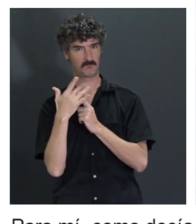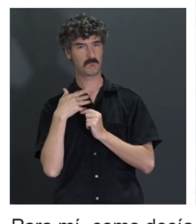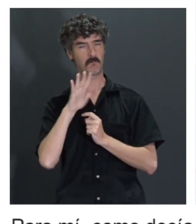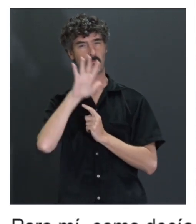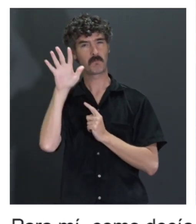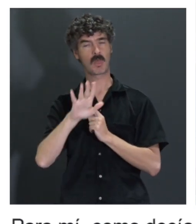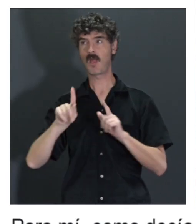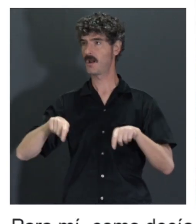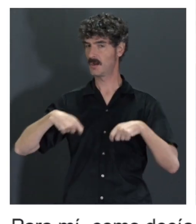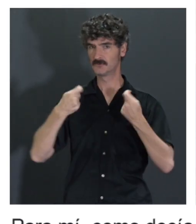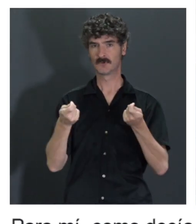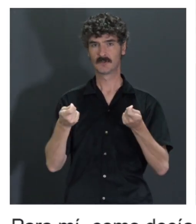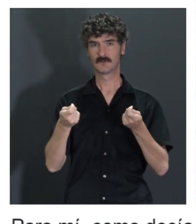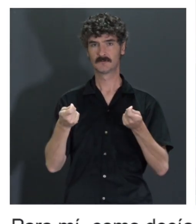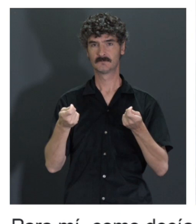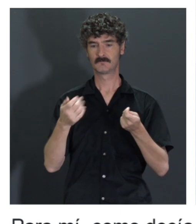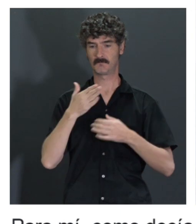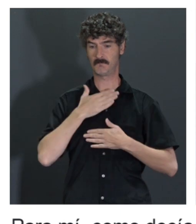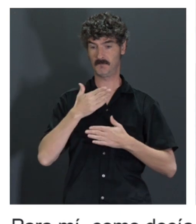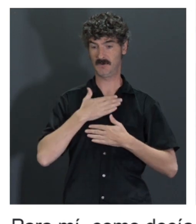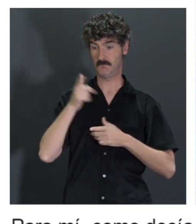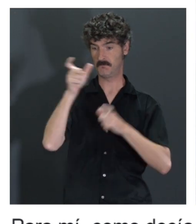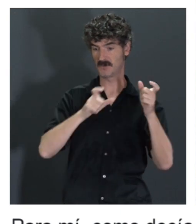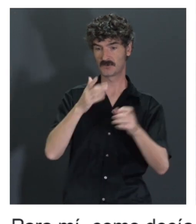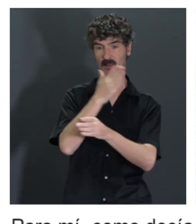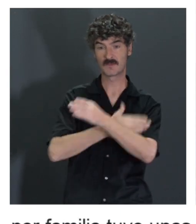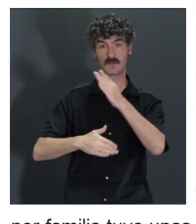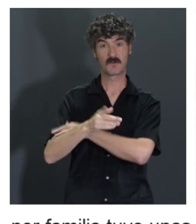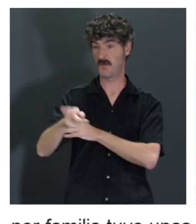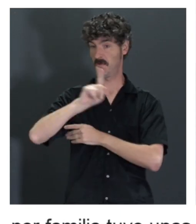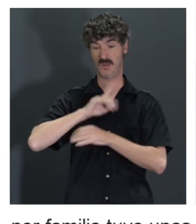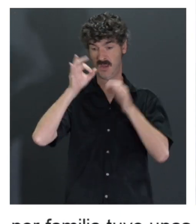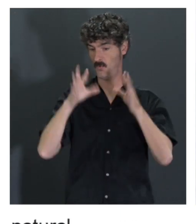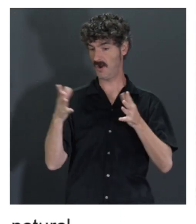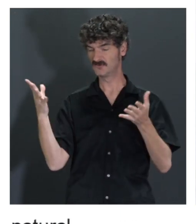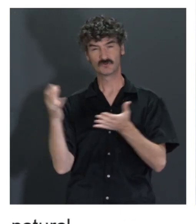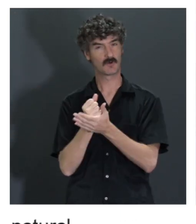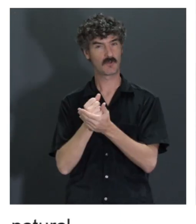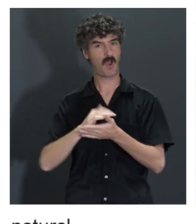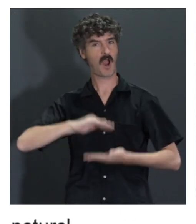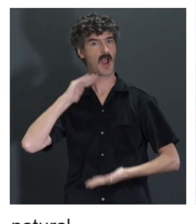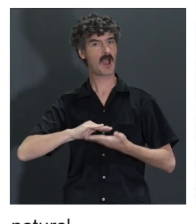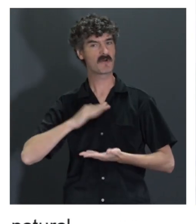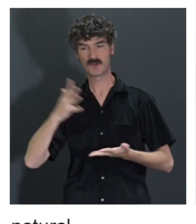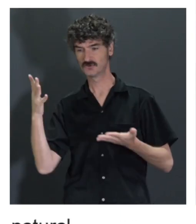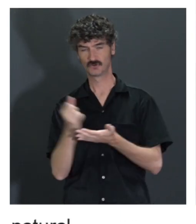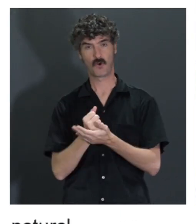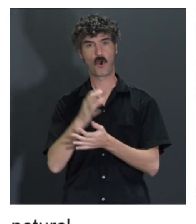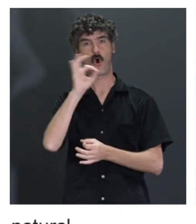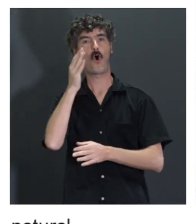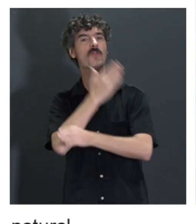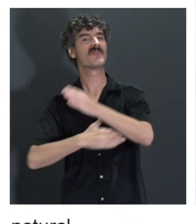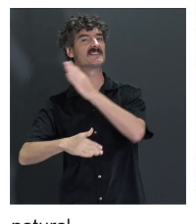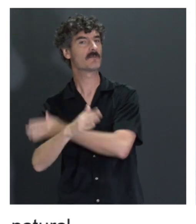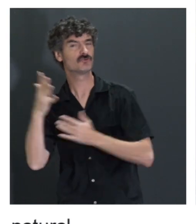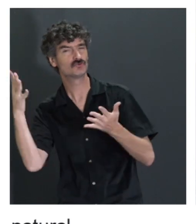totalmente natural. que para mí, bueno, las personas con discapacidad, como nosotros, somos todos igual de capacitados o discapacitados, entendiendo